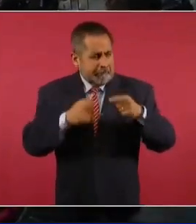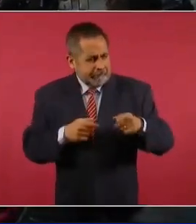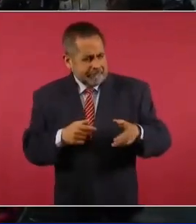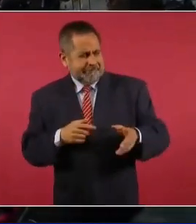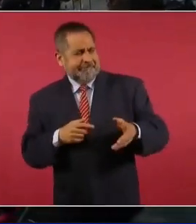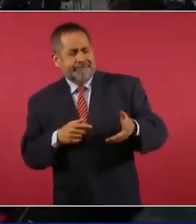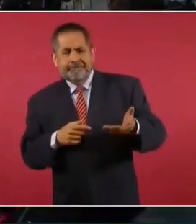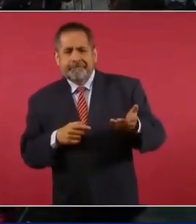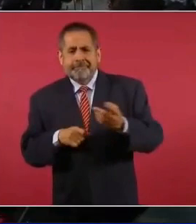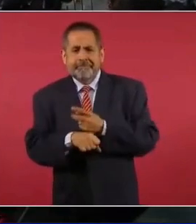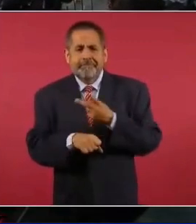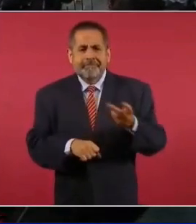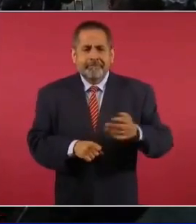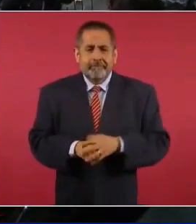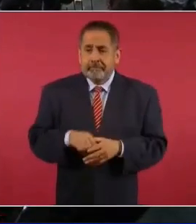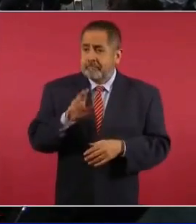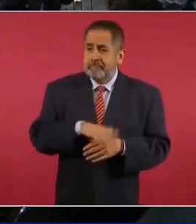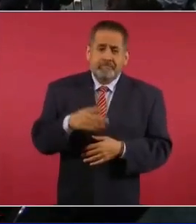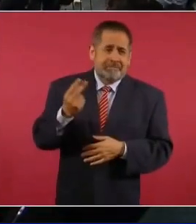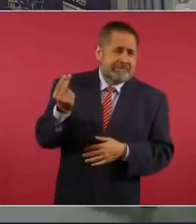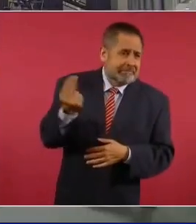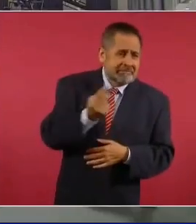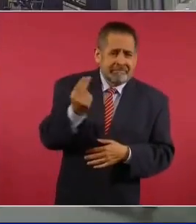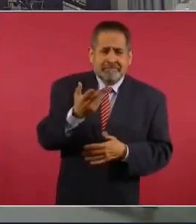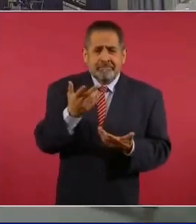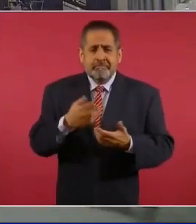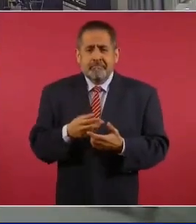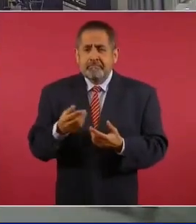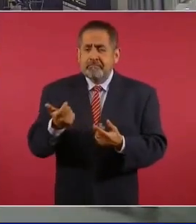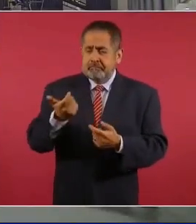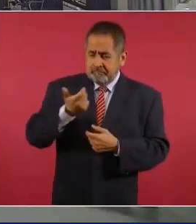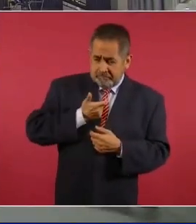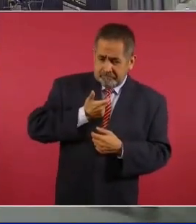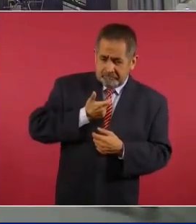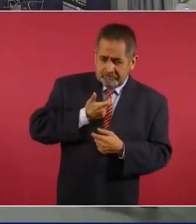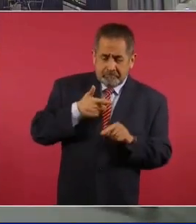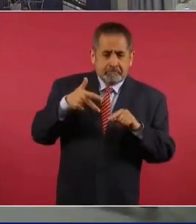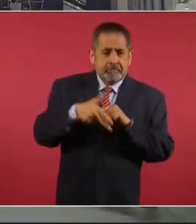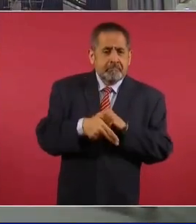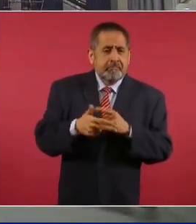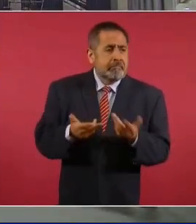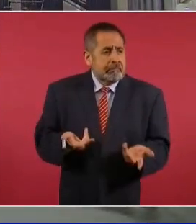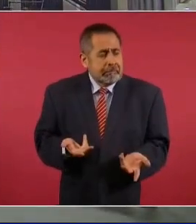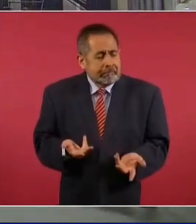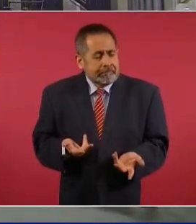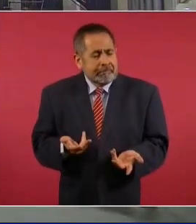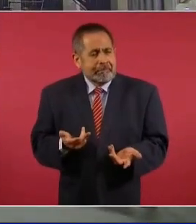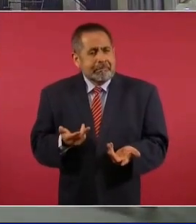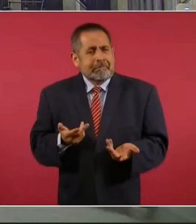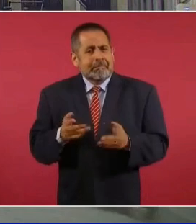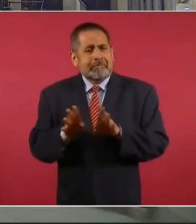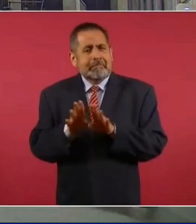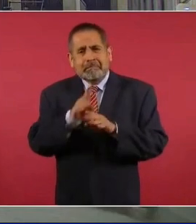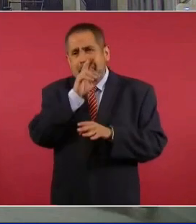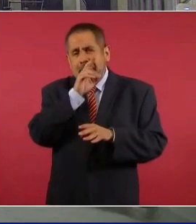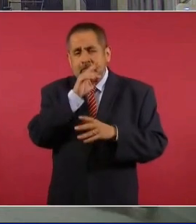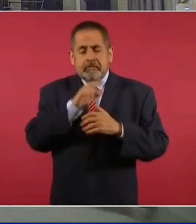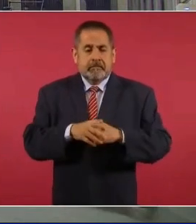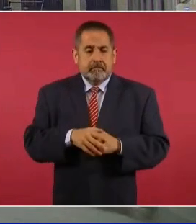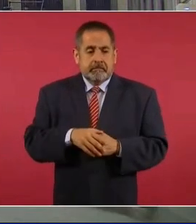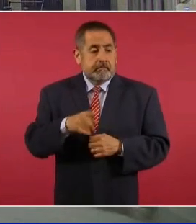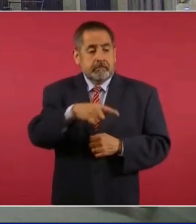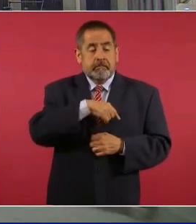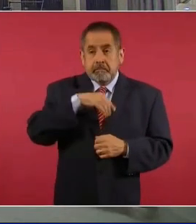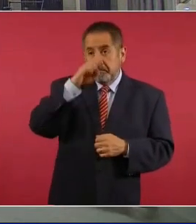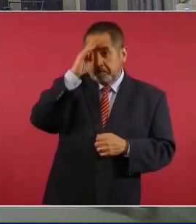que por la necesidad recibieron dinero y además pensando que íbamos a